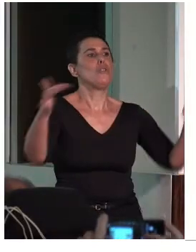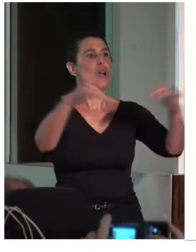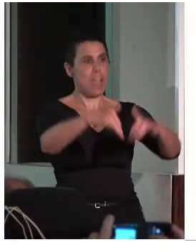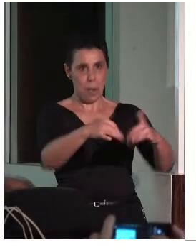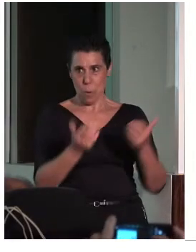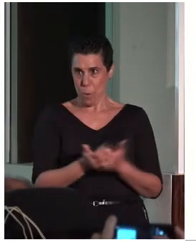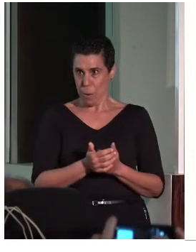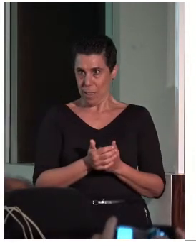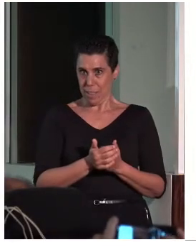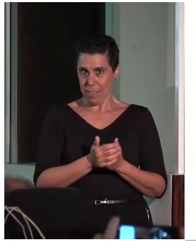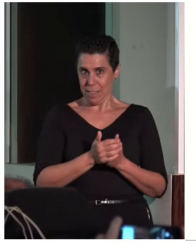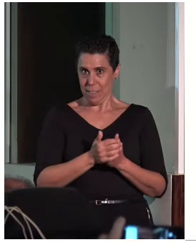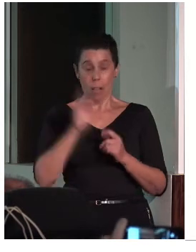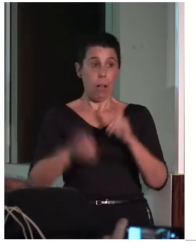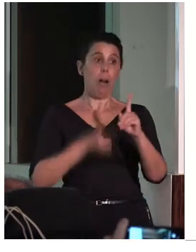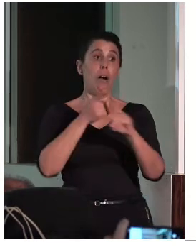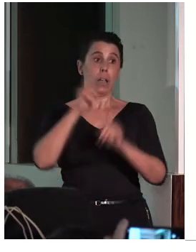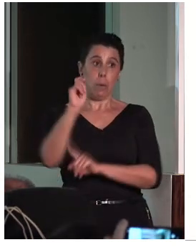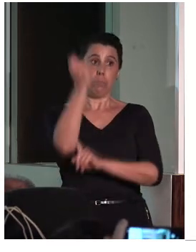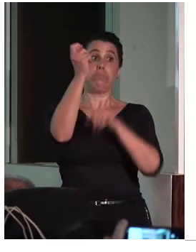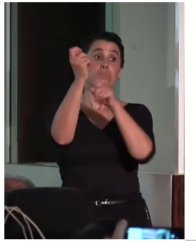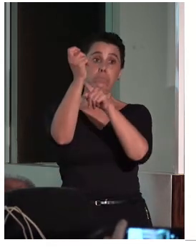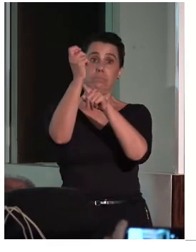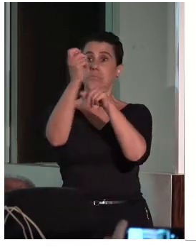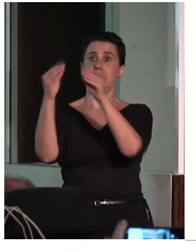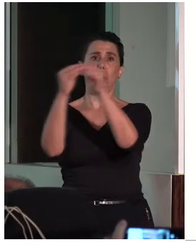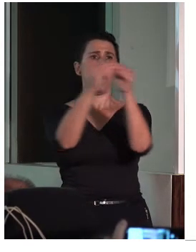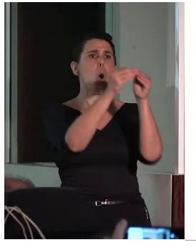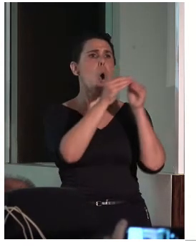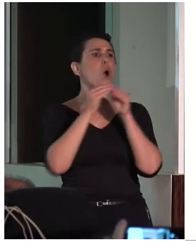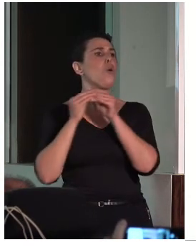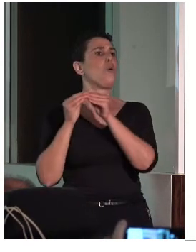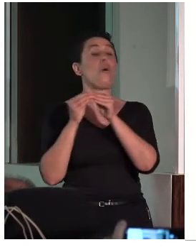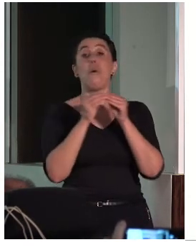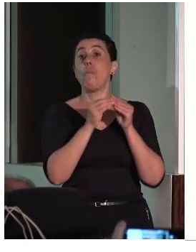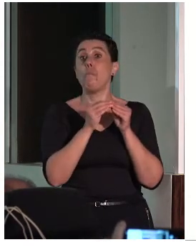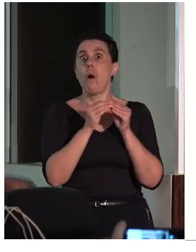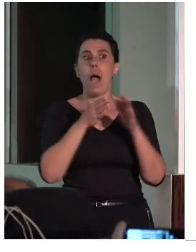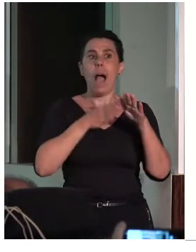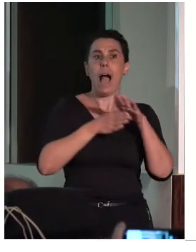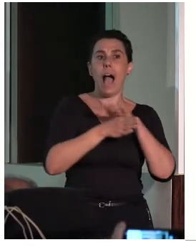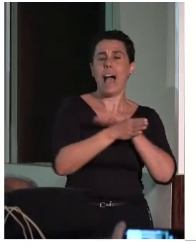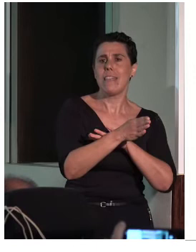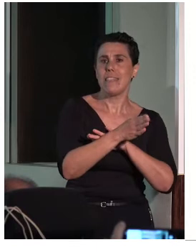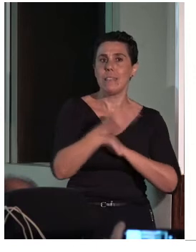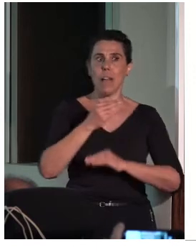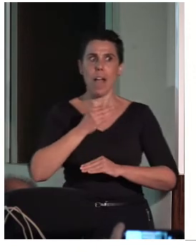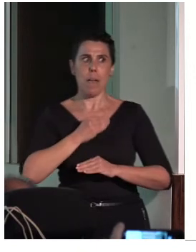con la idea de un reto común y es que el binomio accesibilidad y patrimonio